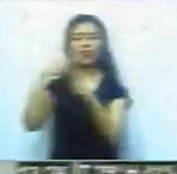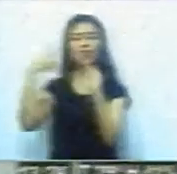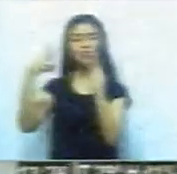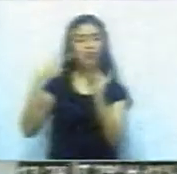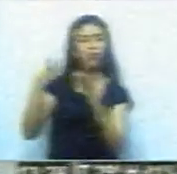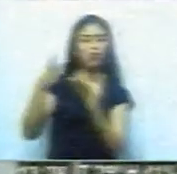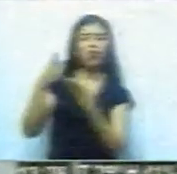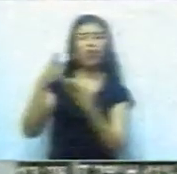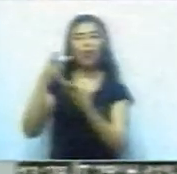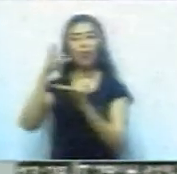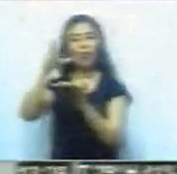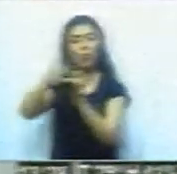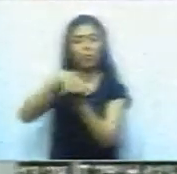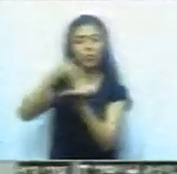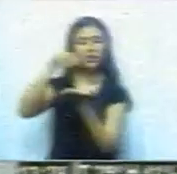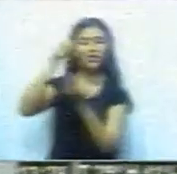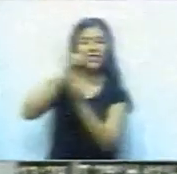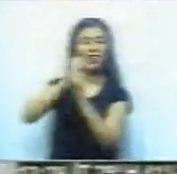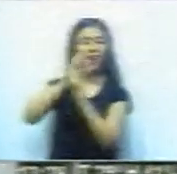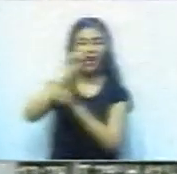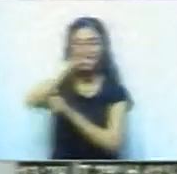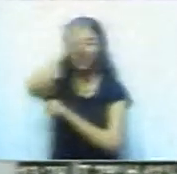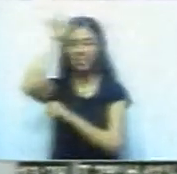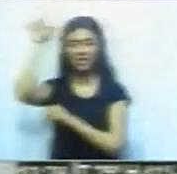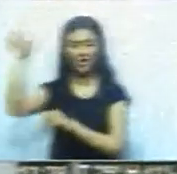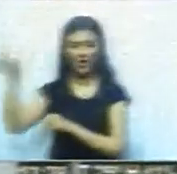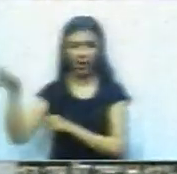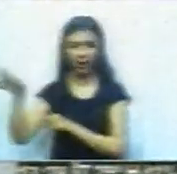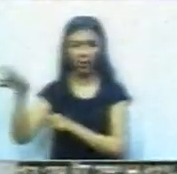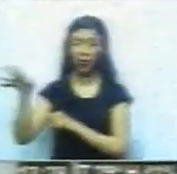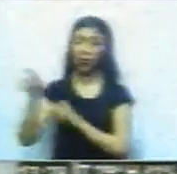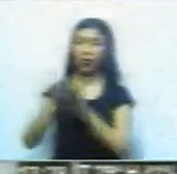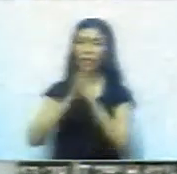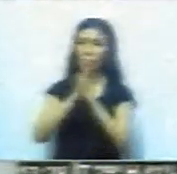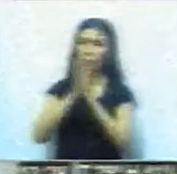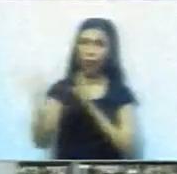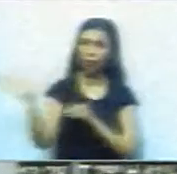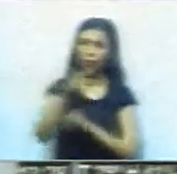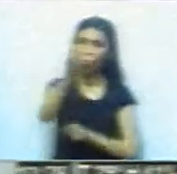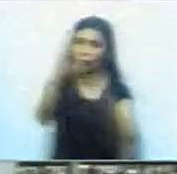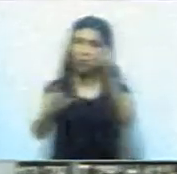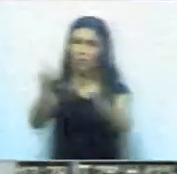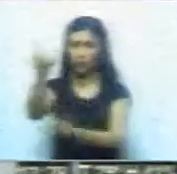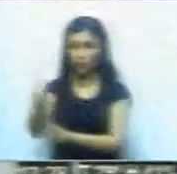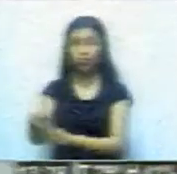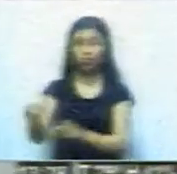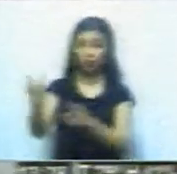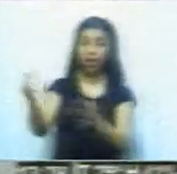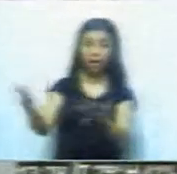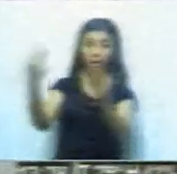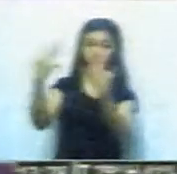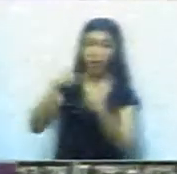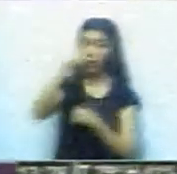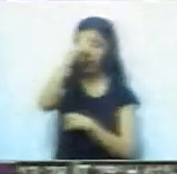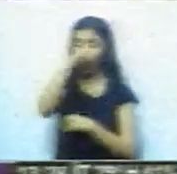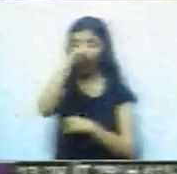la gente que se anime a votar, que se anime y que nos apoyen. Muchas veces nosotros